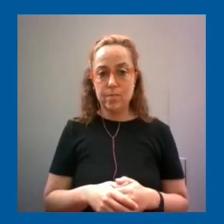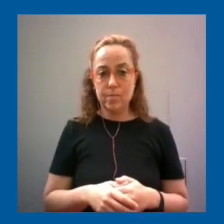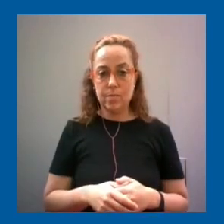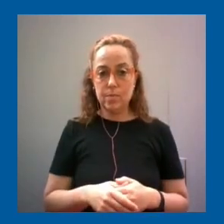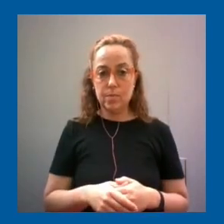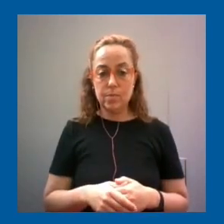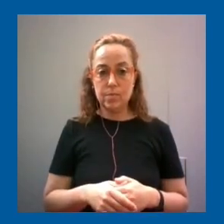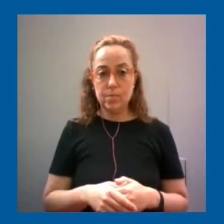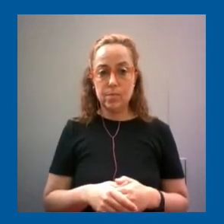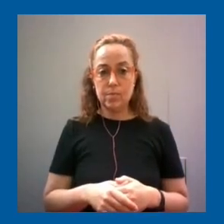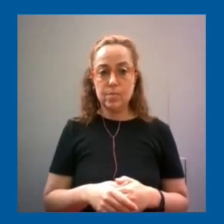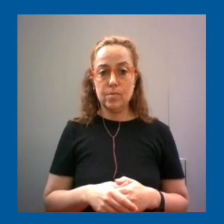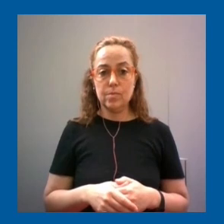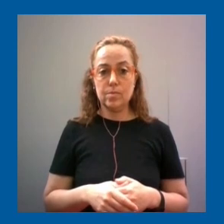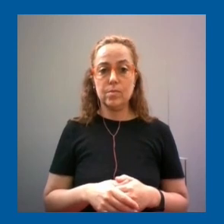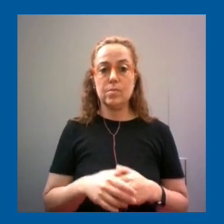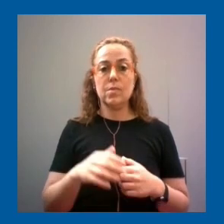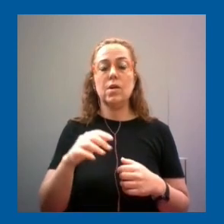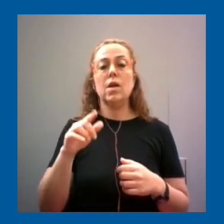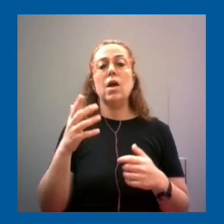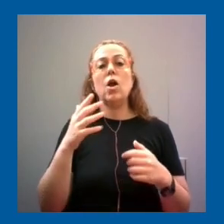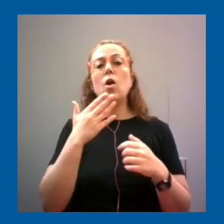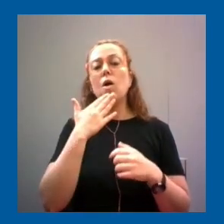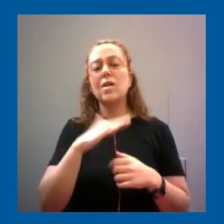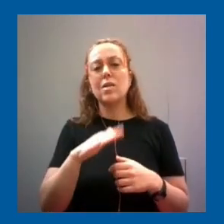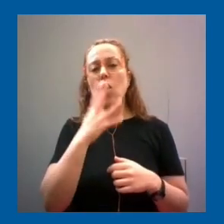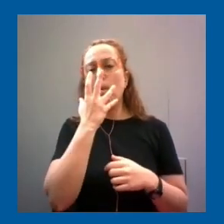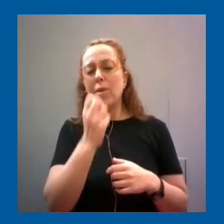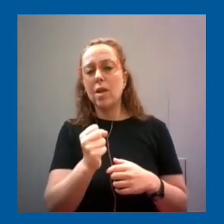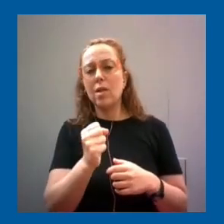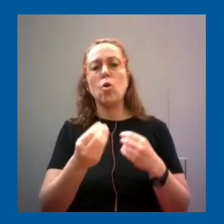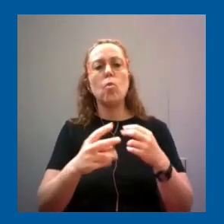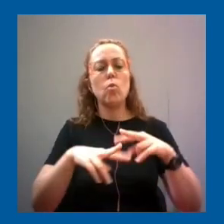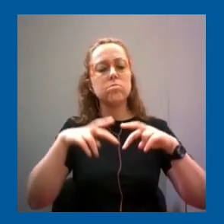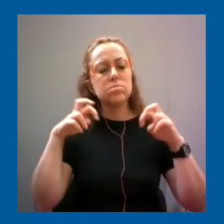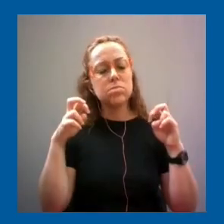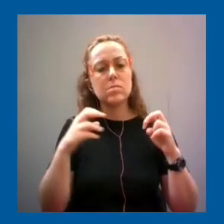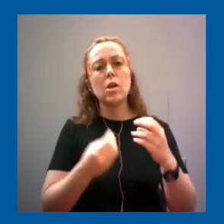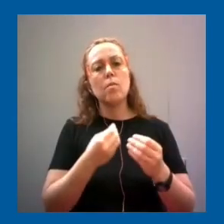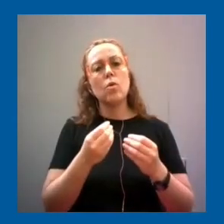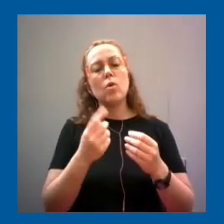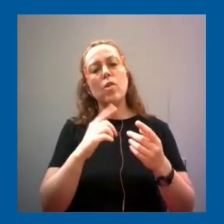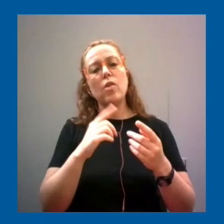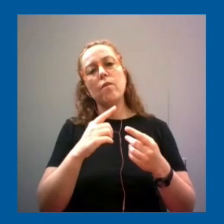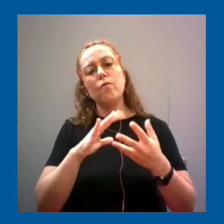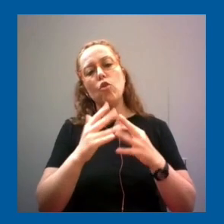seguimos en el 5 comprender cómo se organiza y procesa y gestiona la información con sus diferentes formas de representación